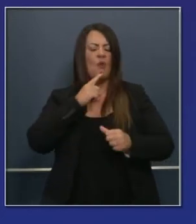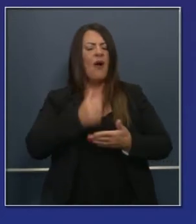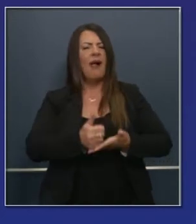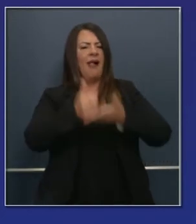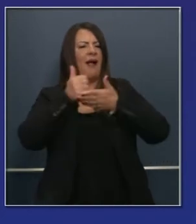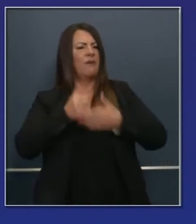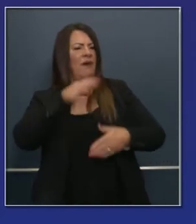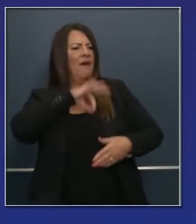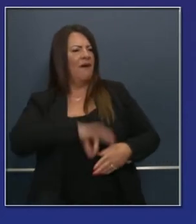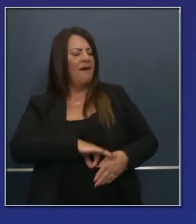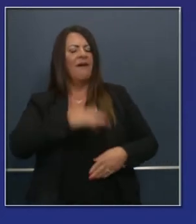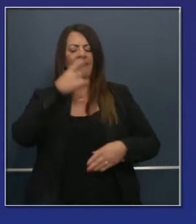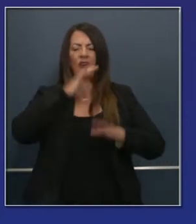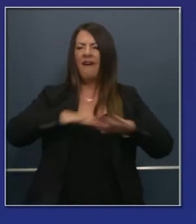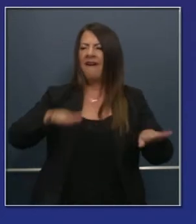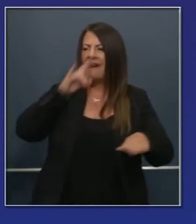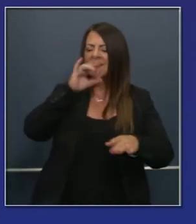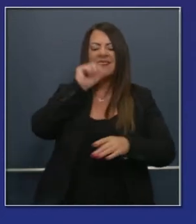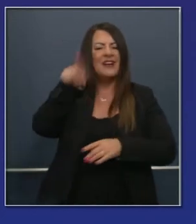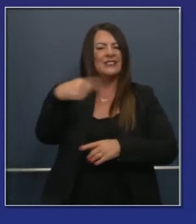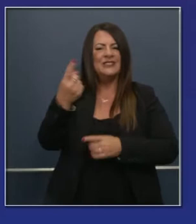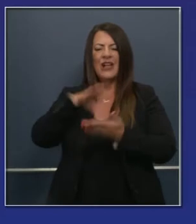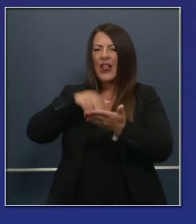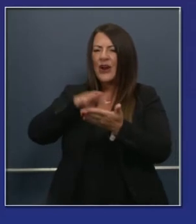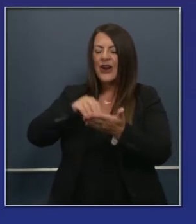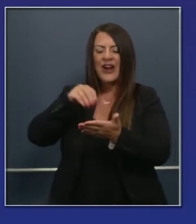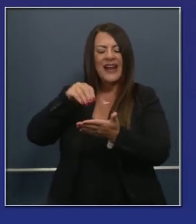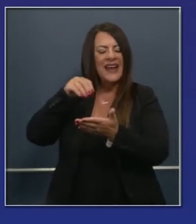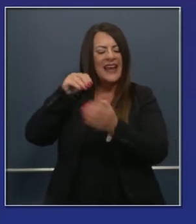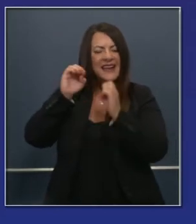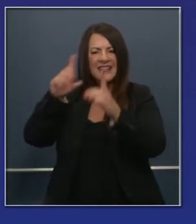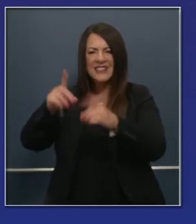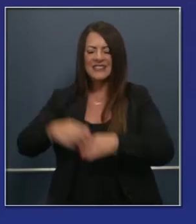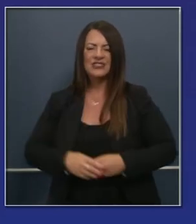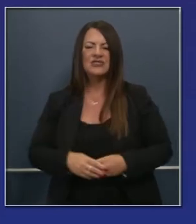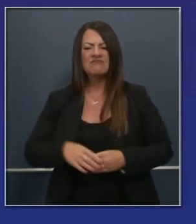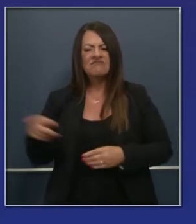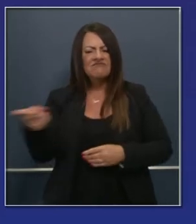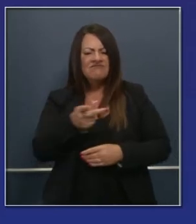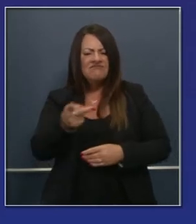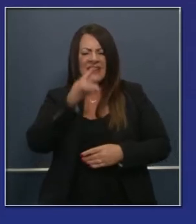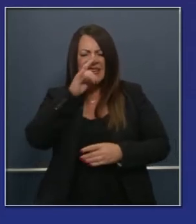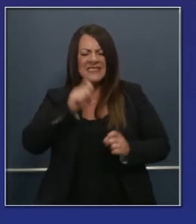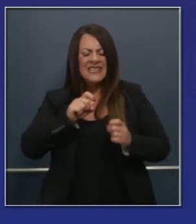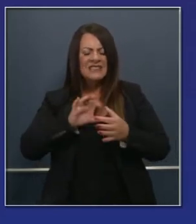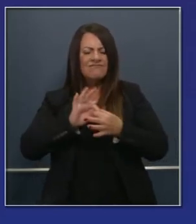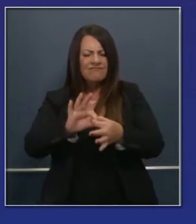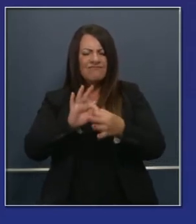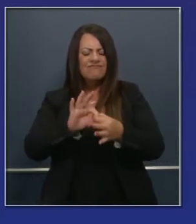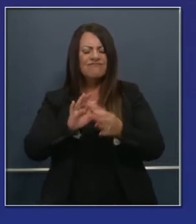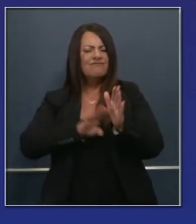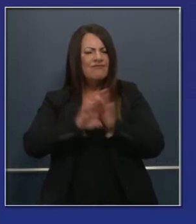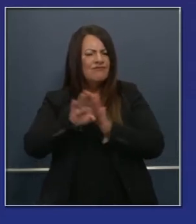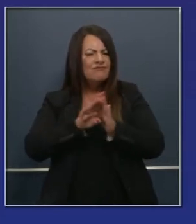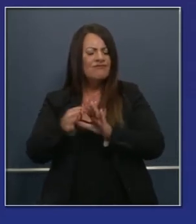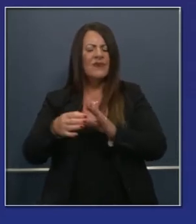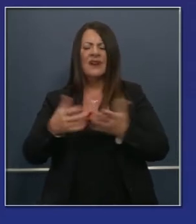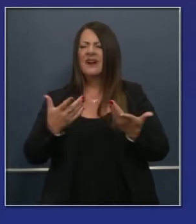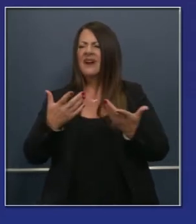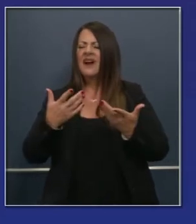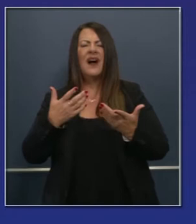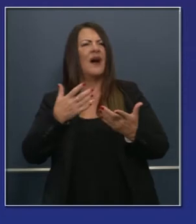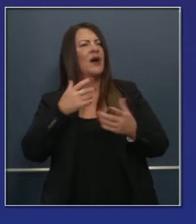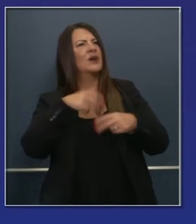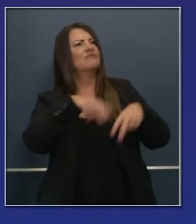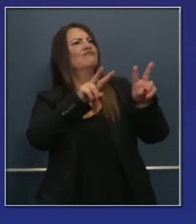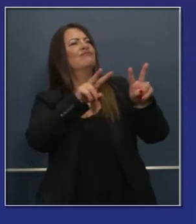de la educación en persona es evidente. Tenemos que desarrollar relaciones, conexiones. Debemos ser inspirados